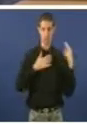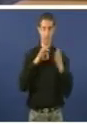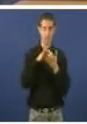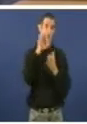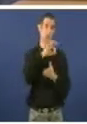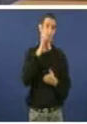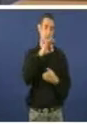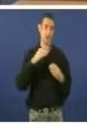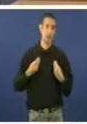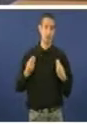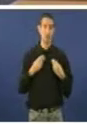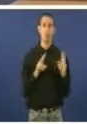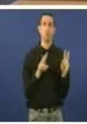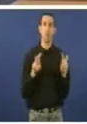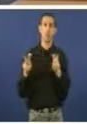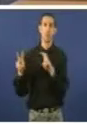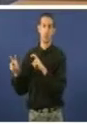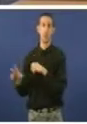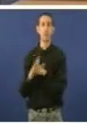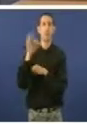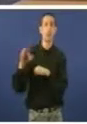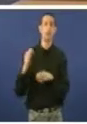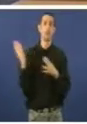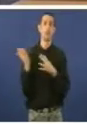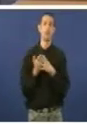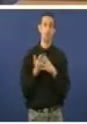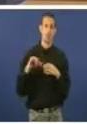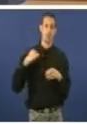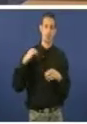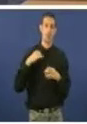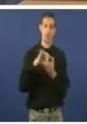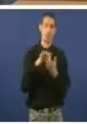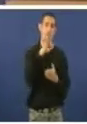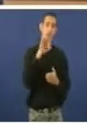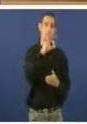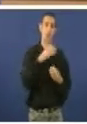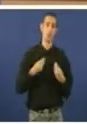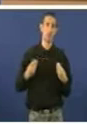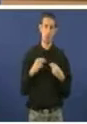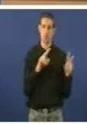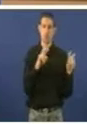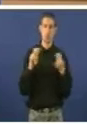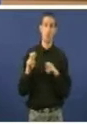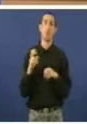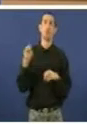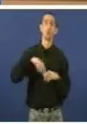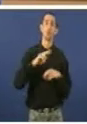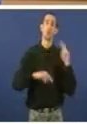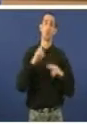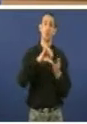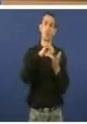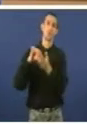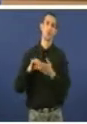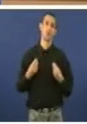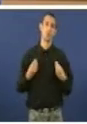novas, a metade dos hospitais do Servicio Galego de Saúde novos. Estamos construindo 29 centros de saúde